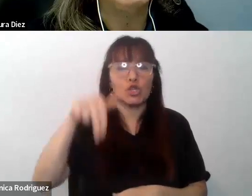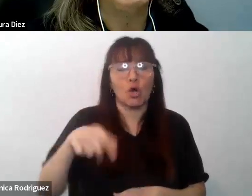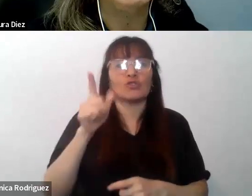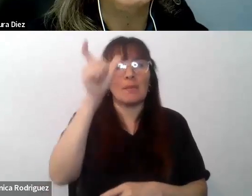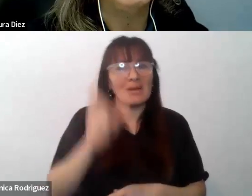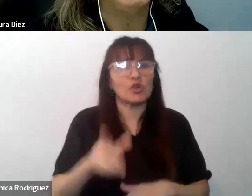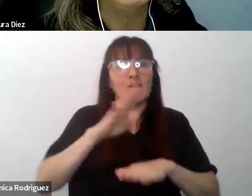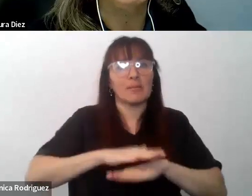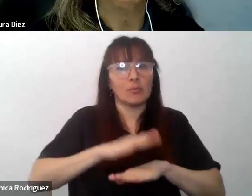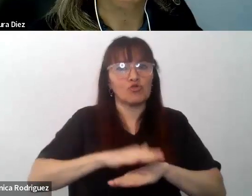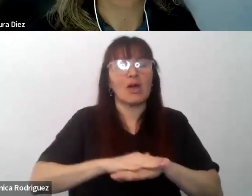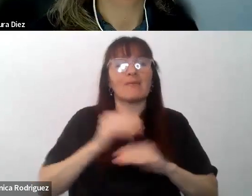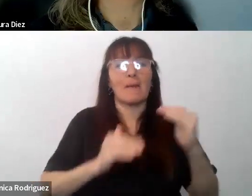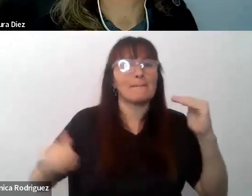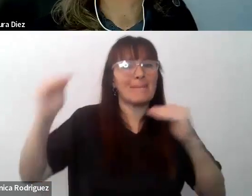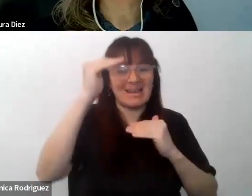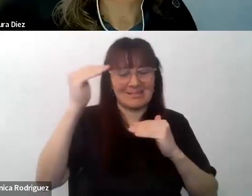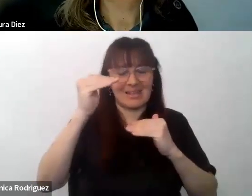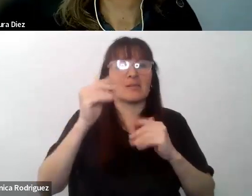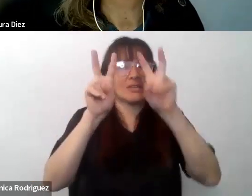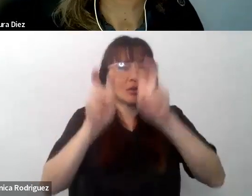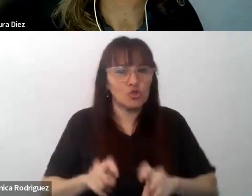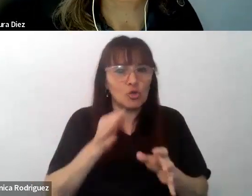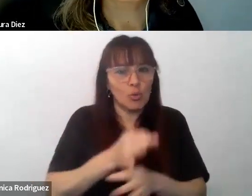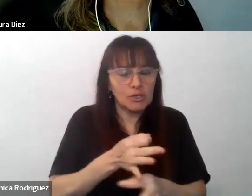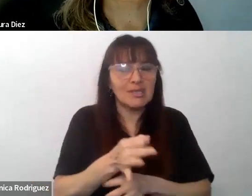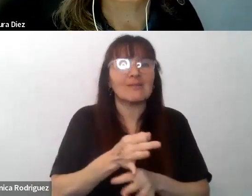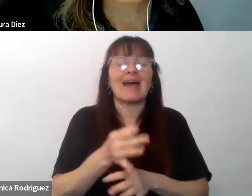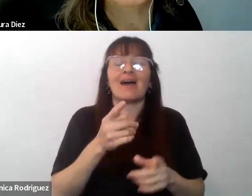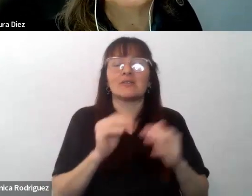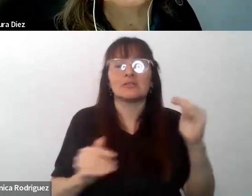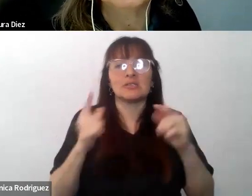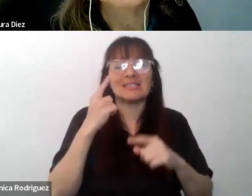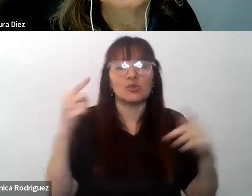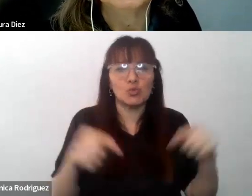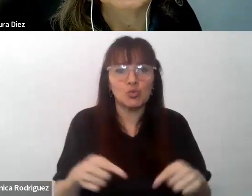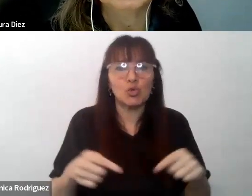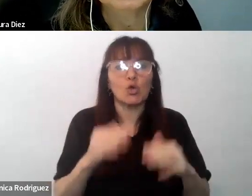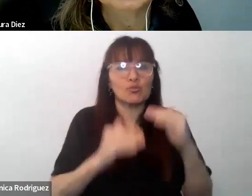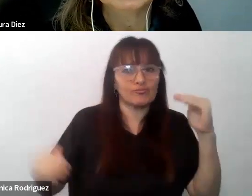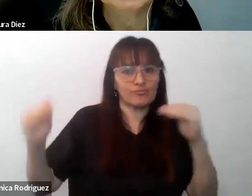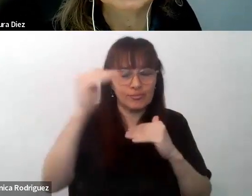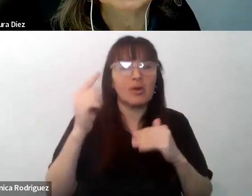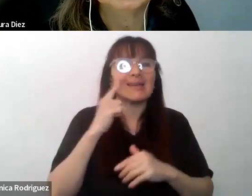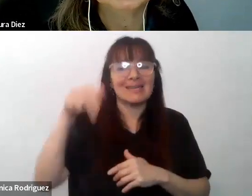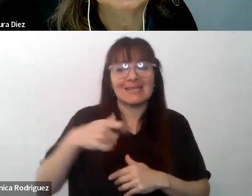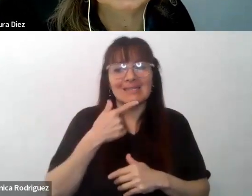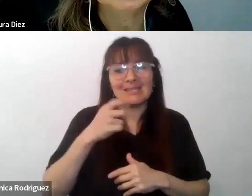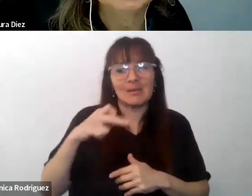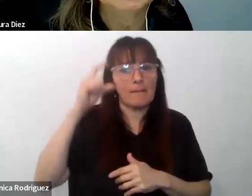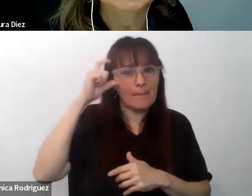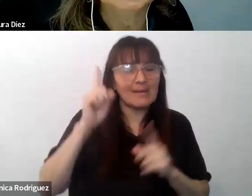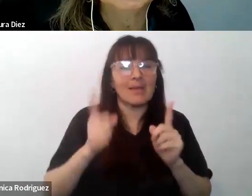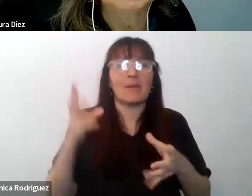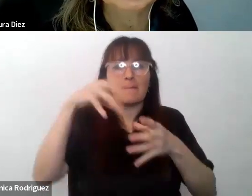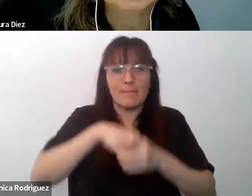máster en investigación educativa del Instituto Nacional Superior del Profesorado y de la Educación, INSPE, y miembro del Instituto